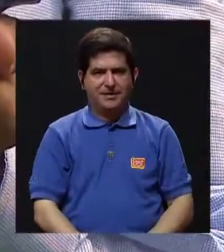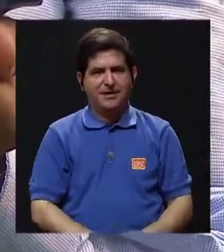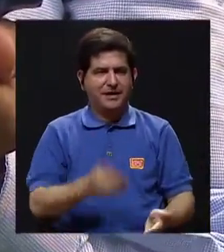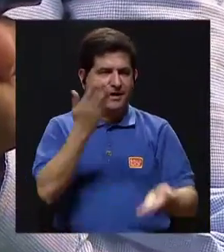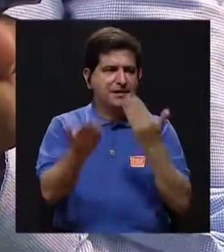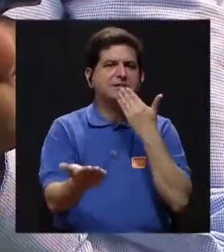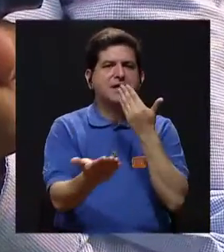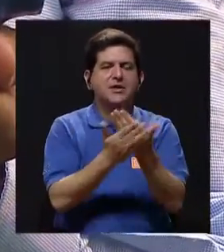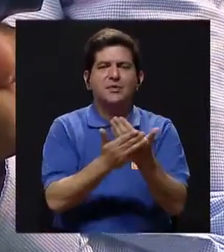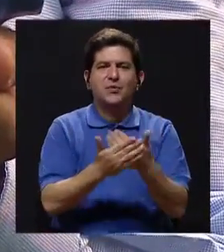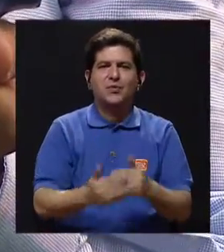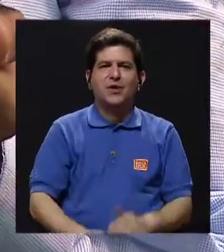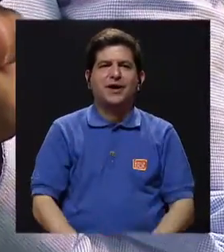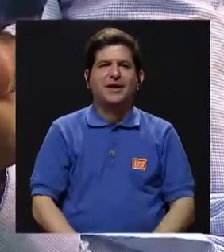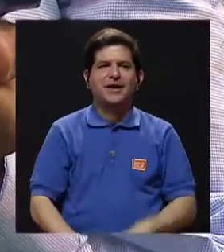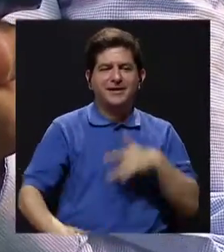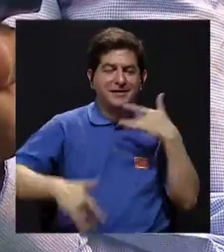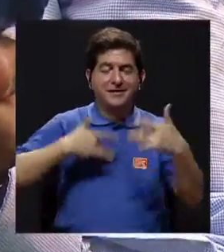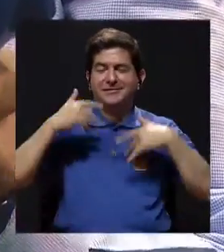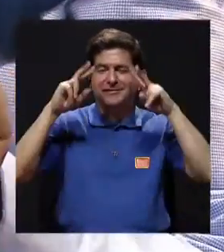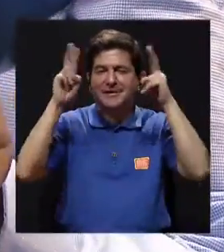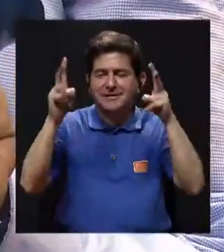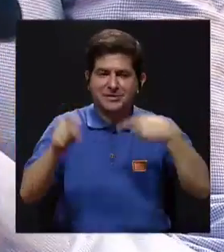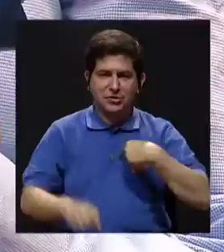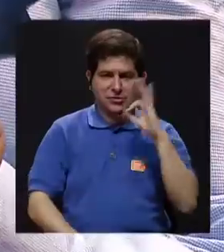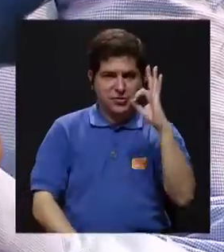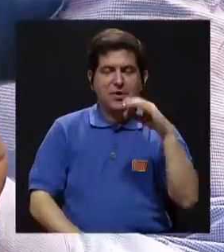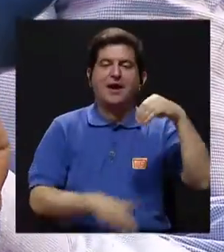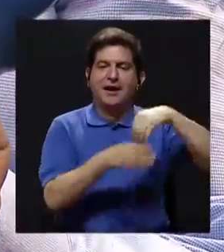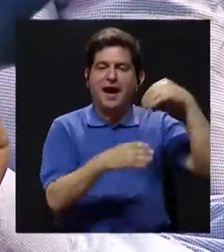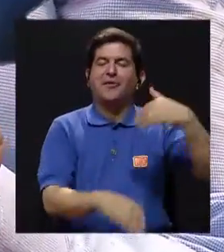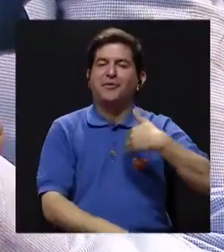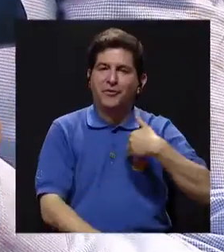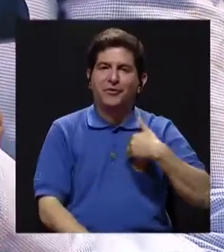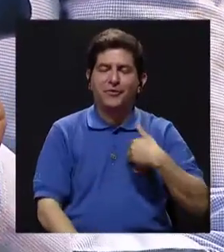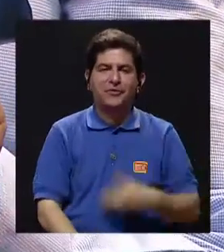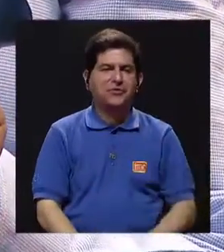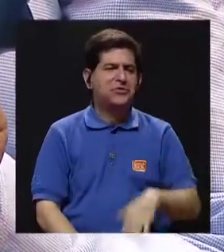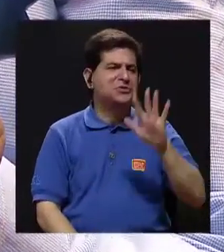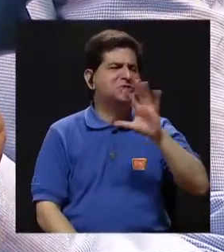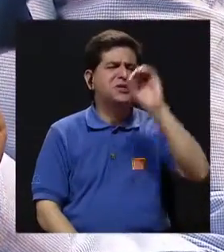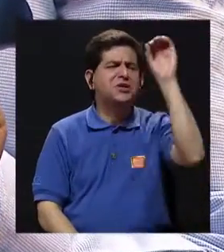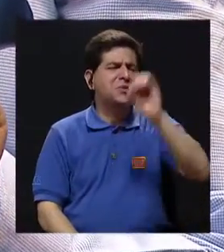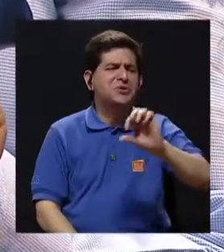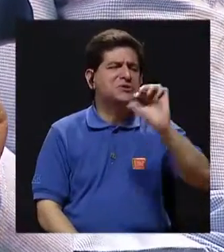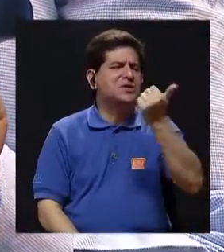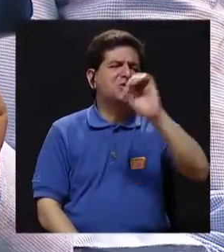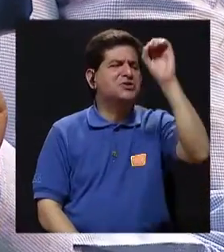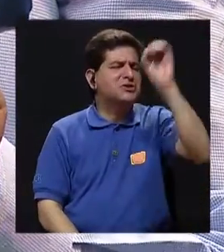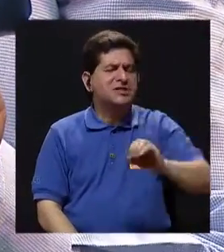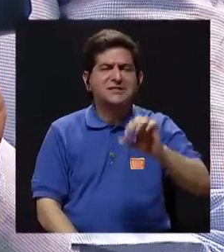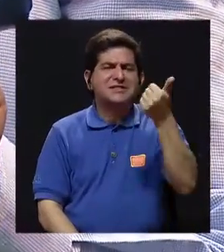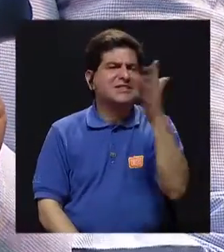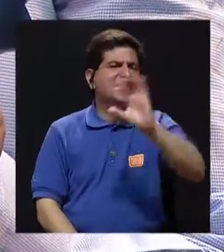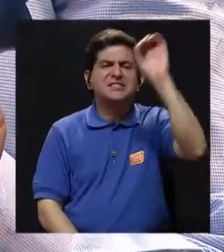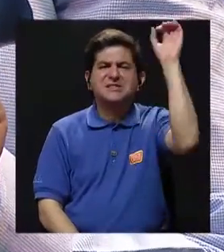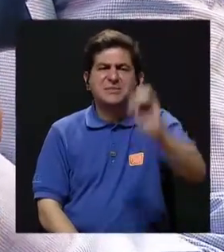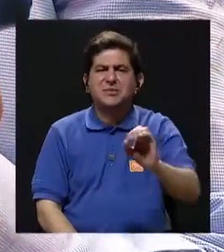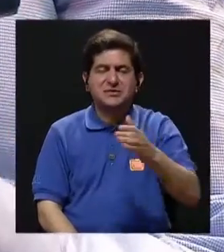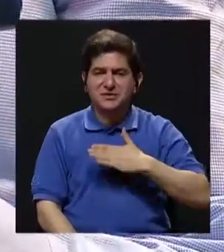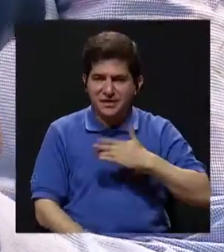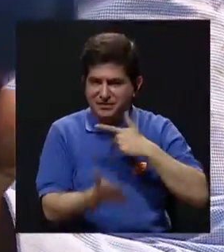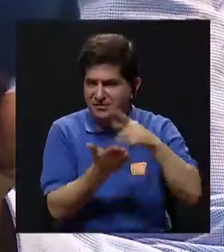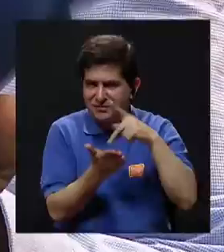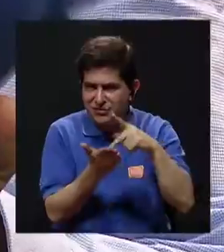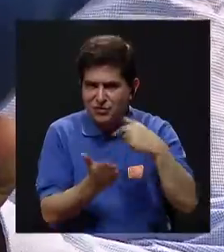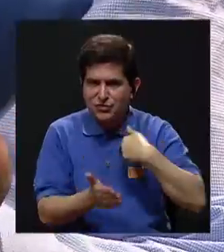un buen síntoma de que me está yendo bien, es que yo tengo un ahorro. Sea el 5%, el 10%, el 15%